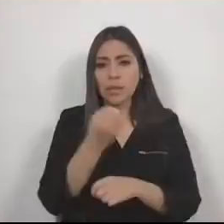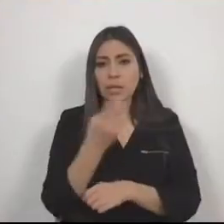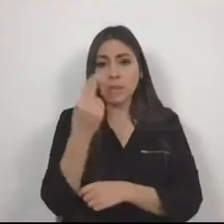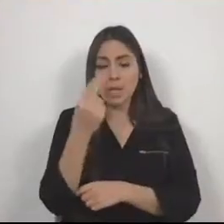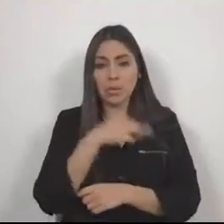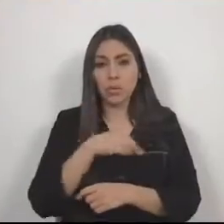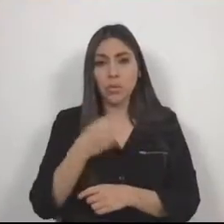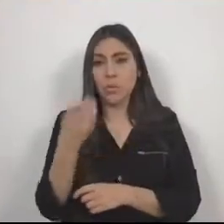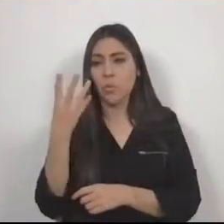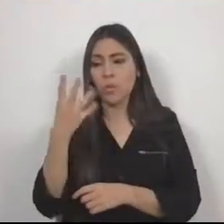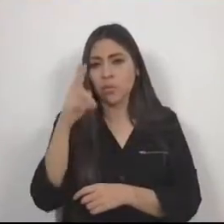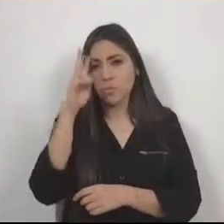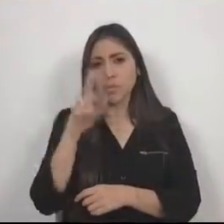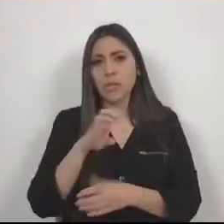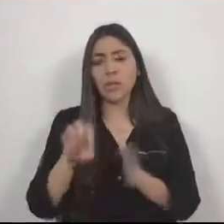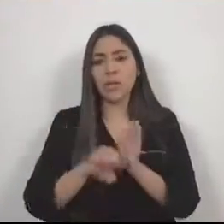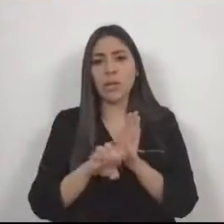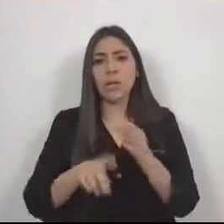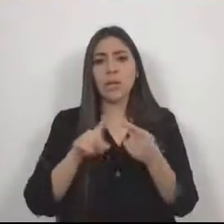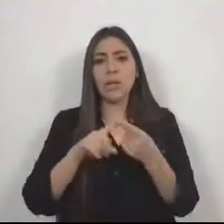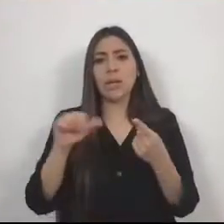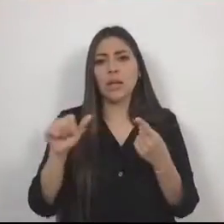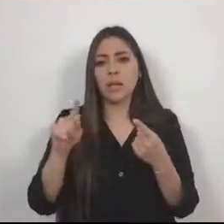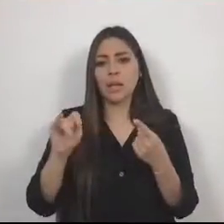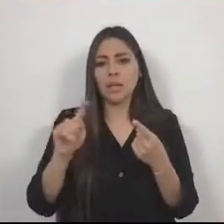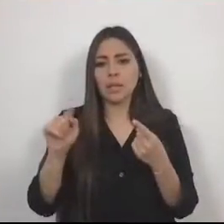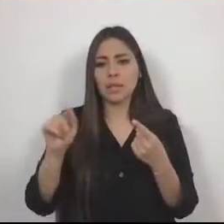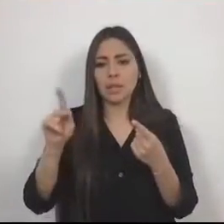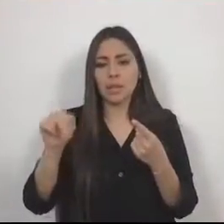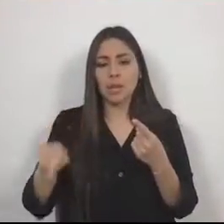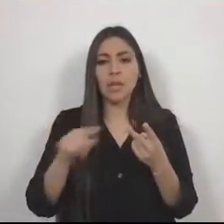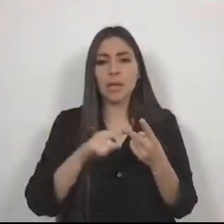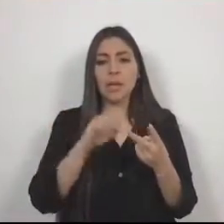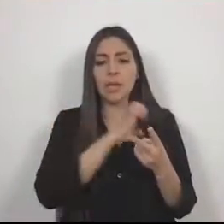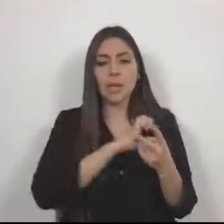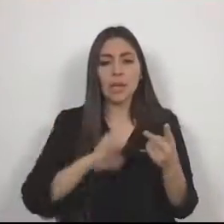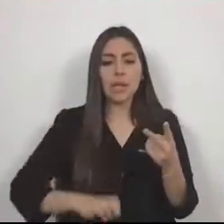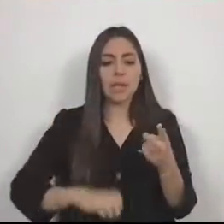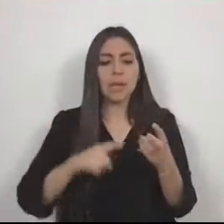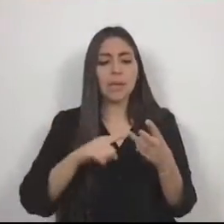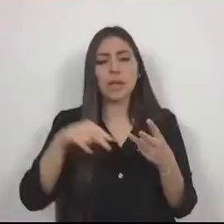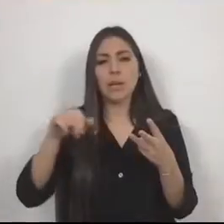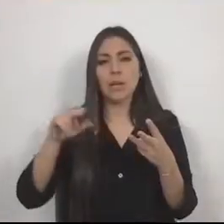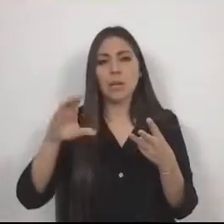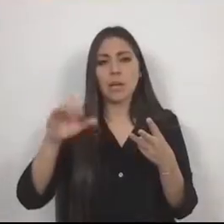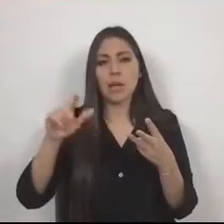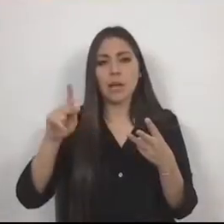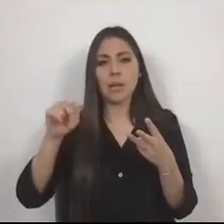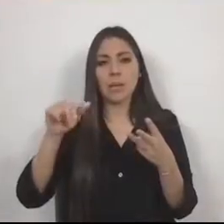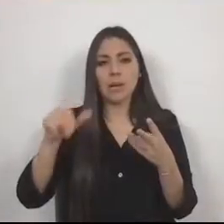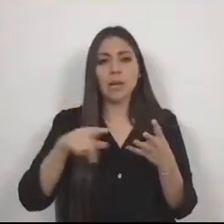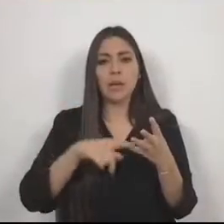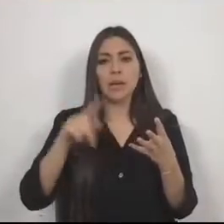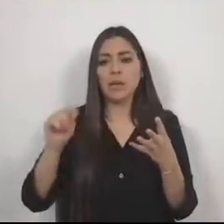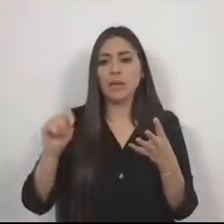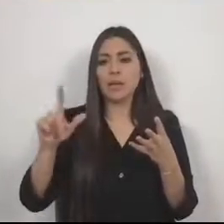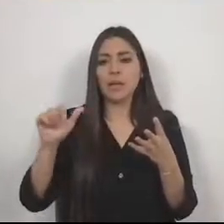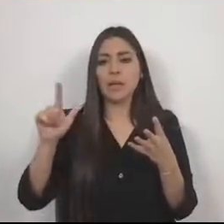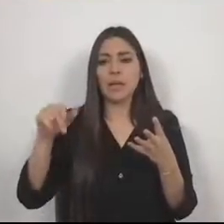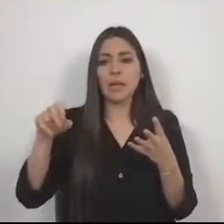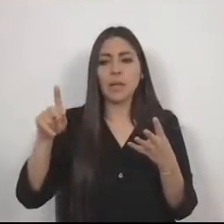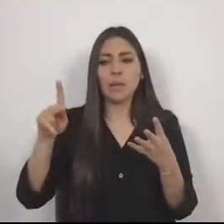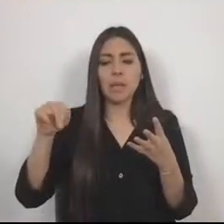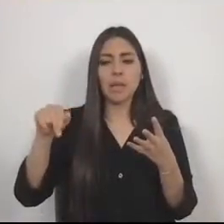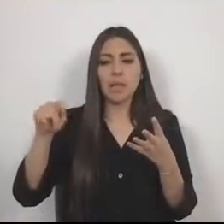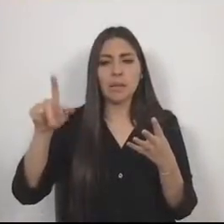mencionar municipios como Atizapán de Zaragoza, Ecatepec de Morelos, Naucalpan de Juárez y Tlanepantla de Baza. Esto